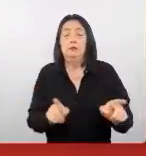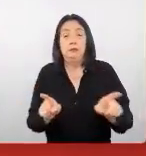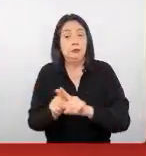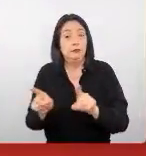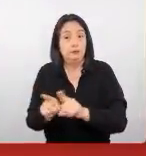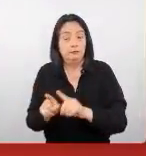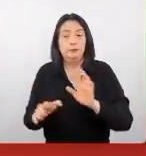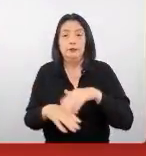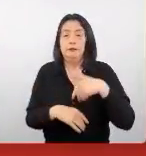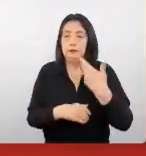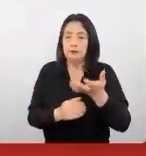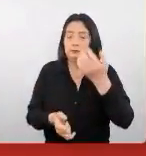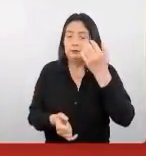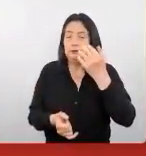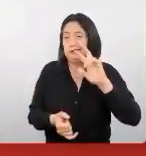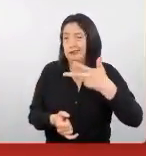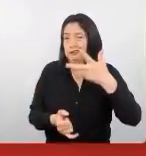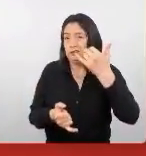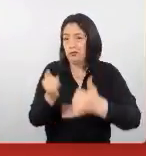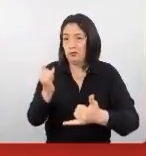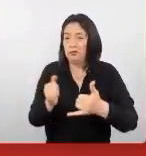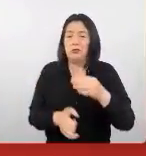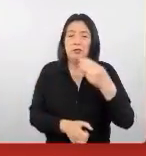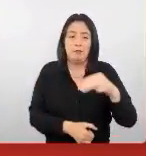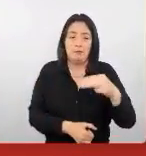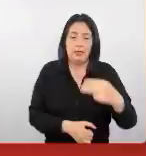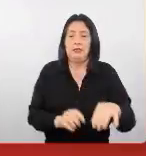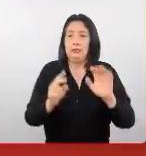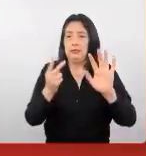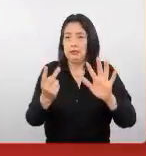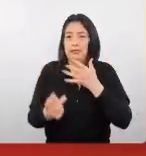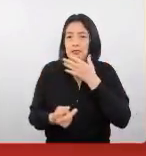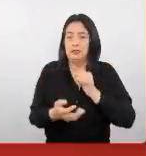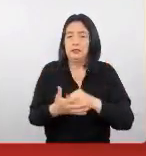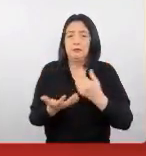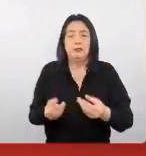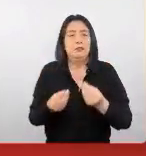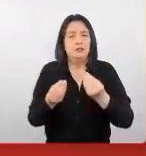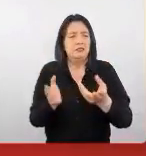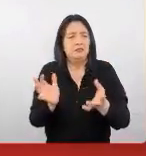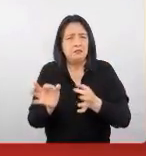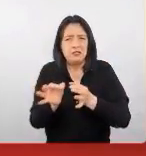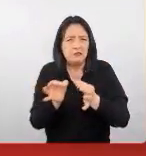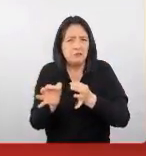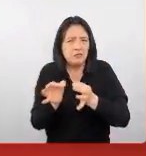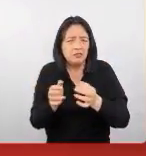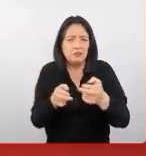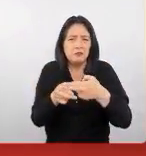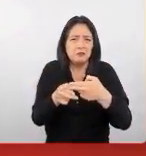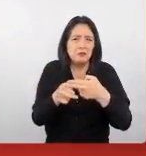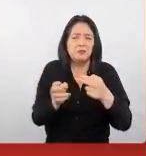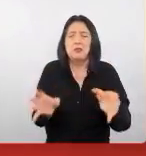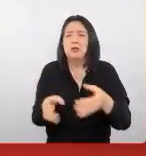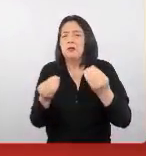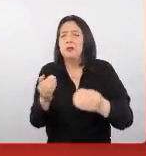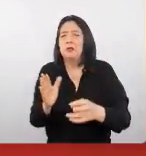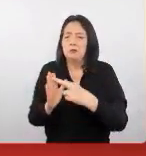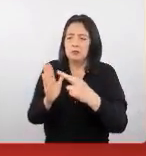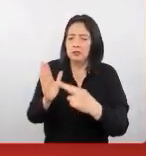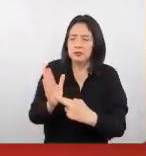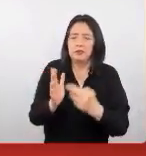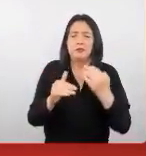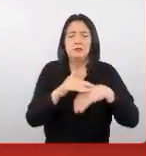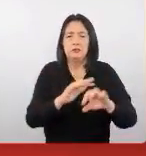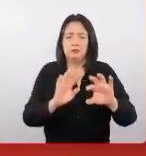luego del tercer y último evento que será el martes 7 de diciembre, se les dará una pequeña explicación de cómo registrarse en el aula virtual